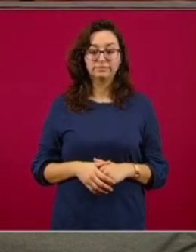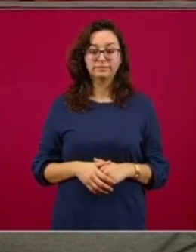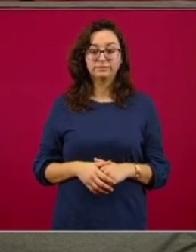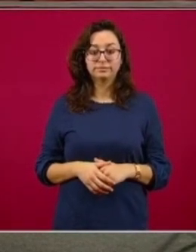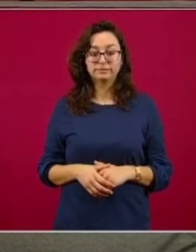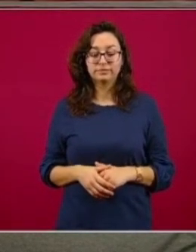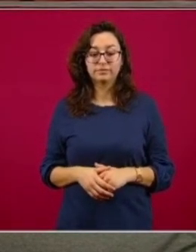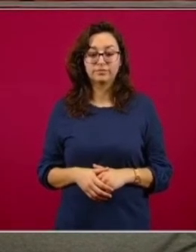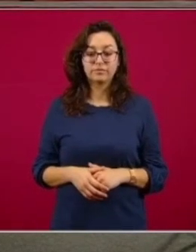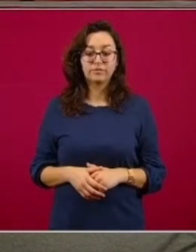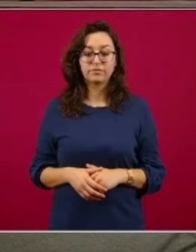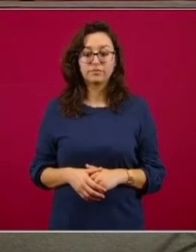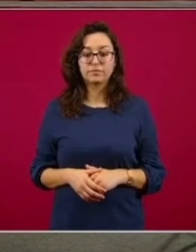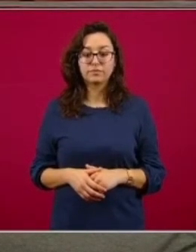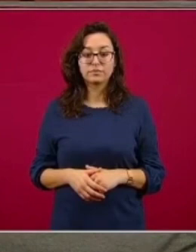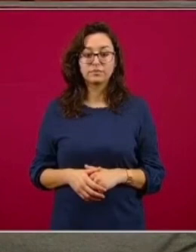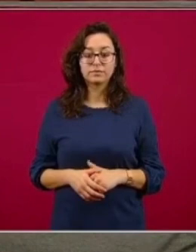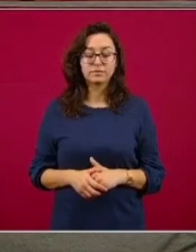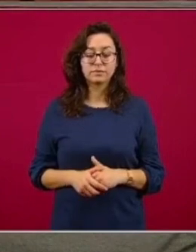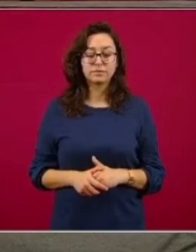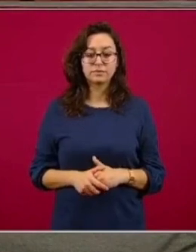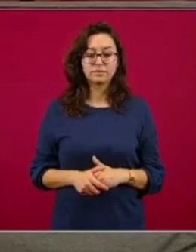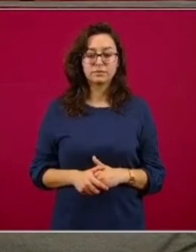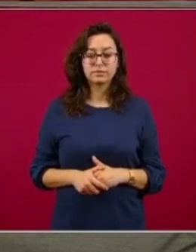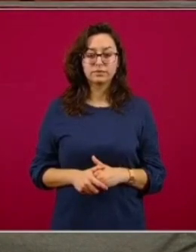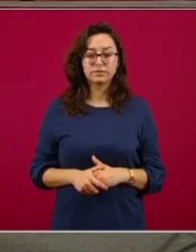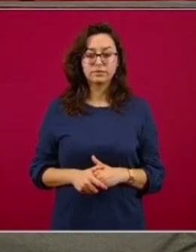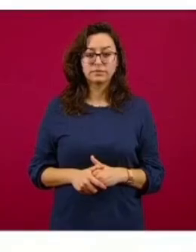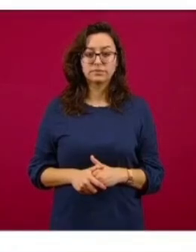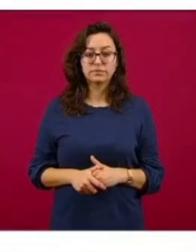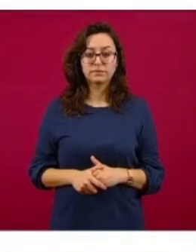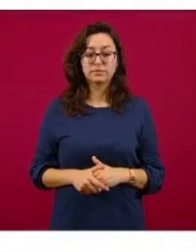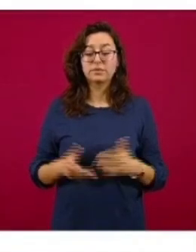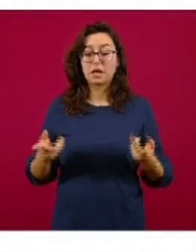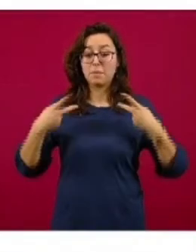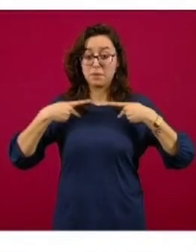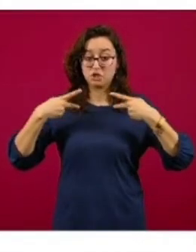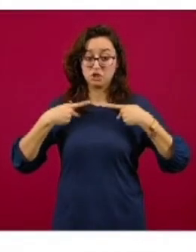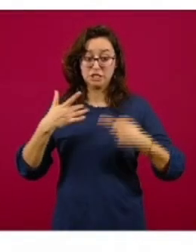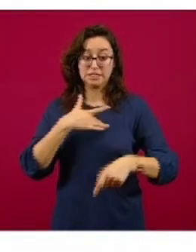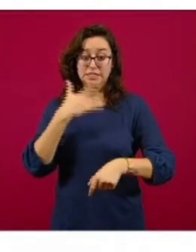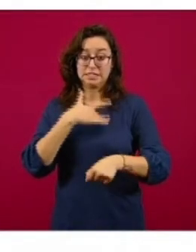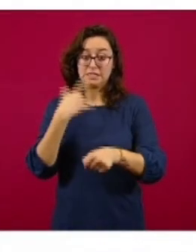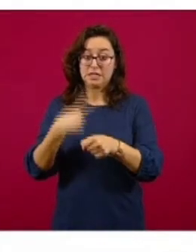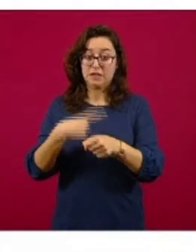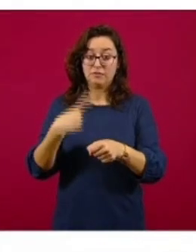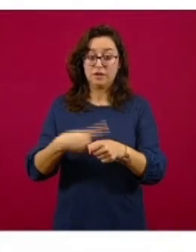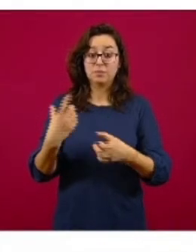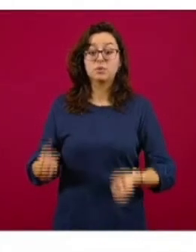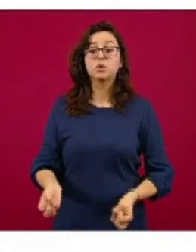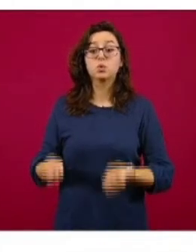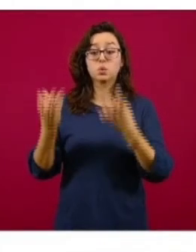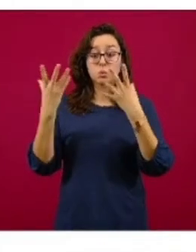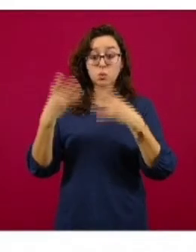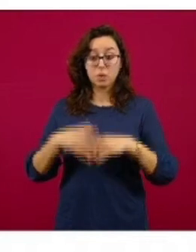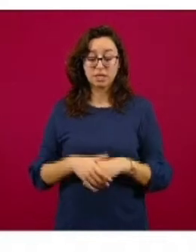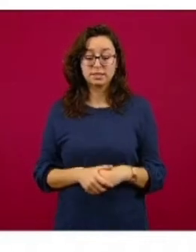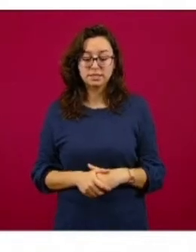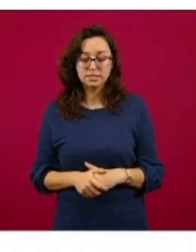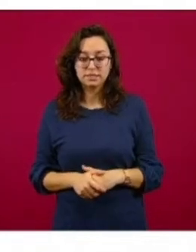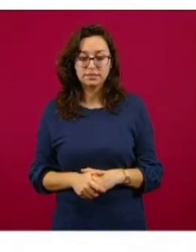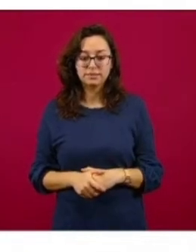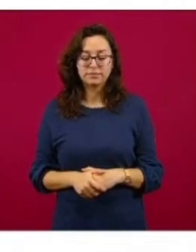¿Cuántas personas expuestas tuvieron síntomas? Y esto es verdaderamente importante.